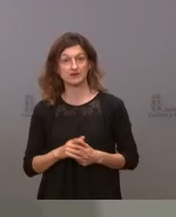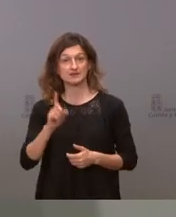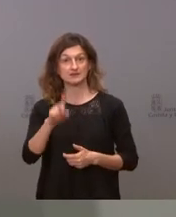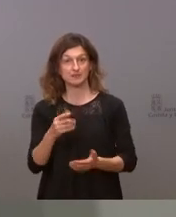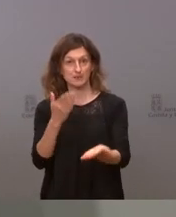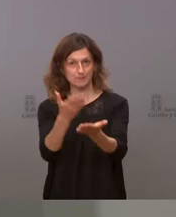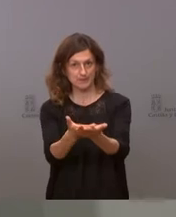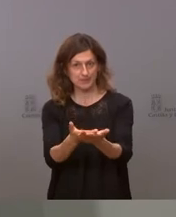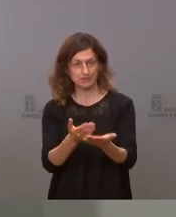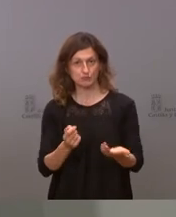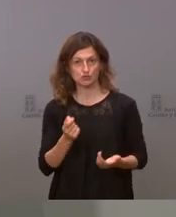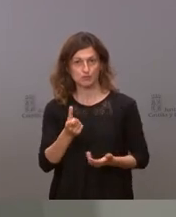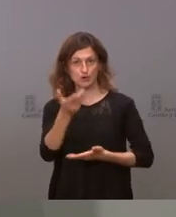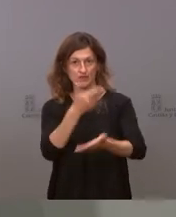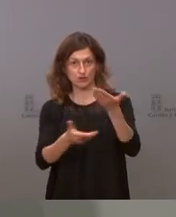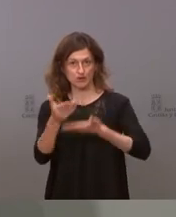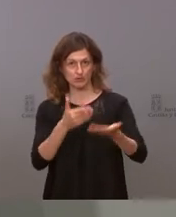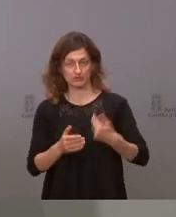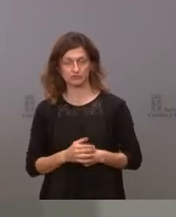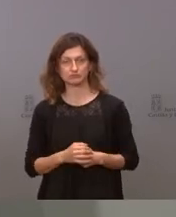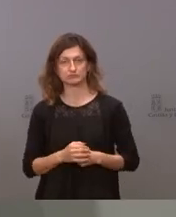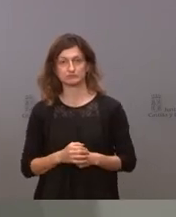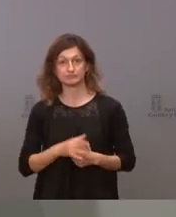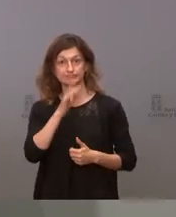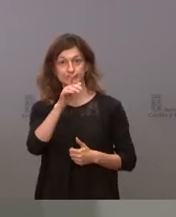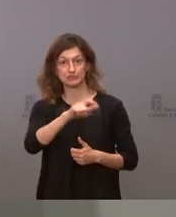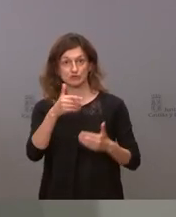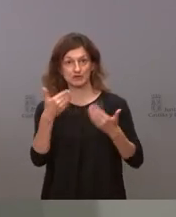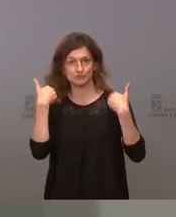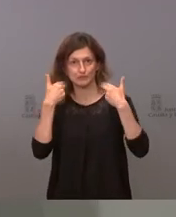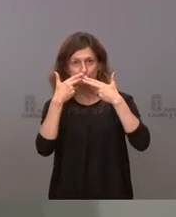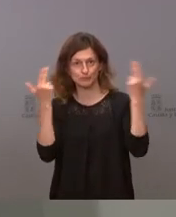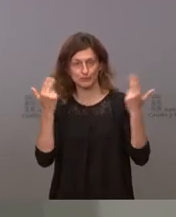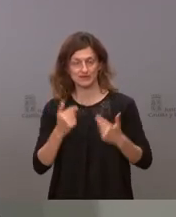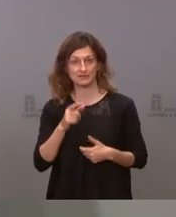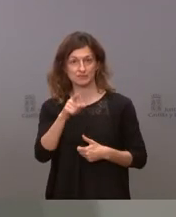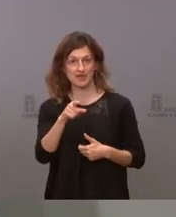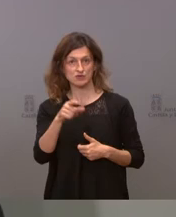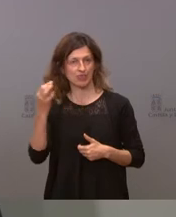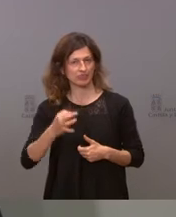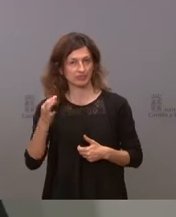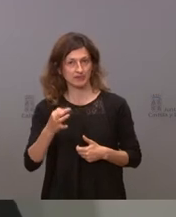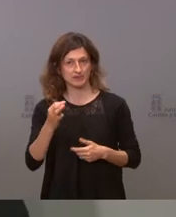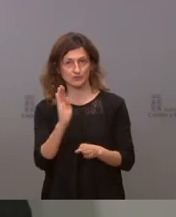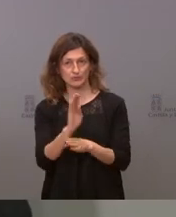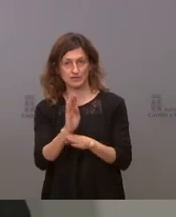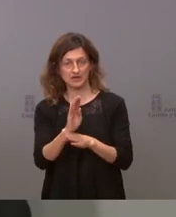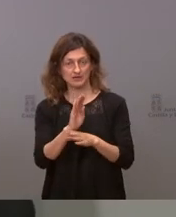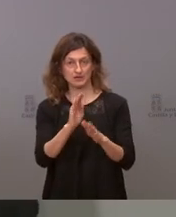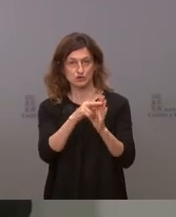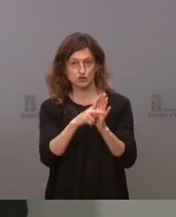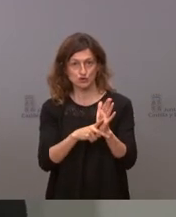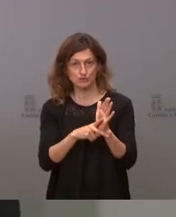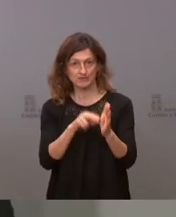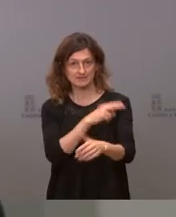un poco de colaboración a los responsables públicos a quienes tienen el deber de velar por el cumplimiento de las